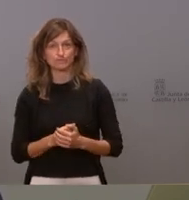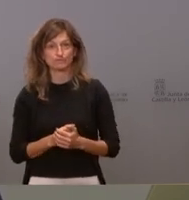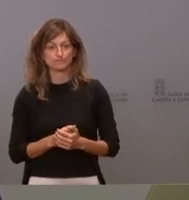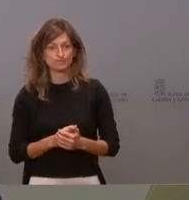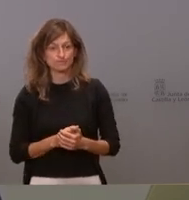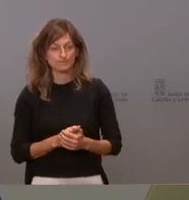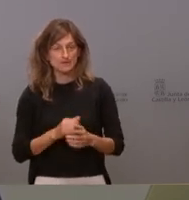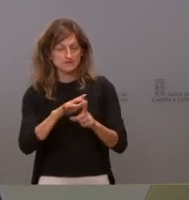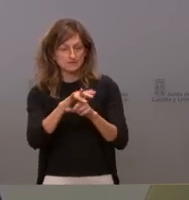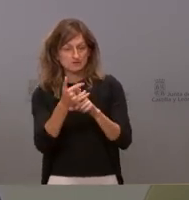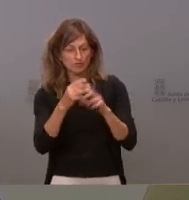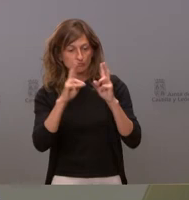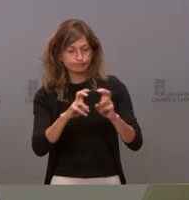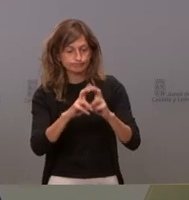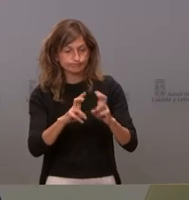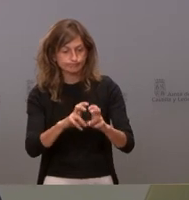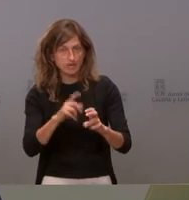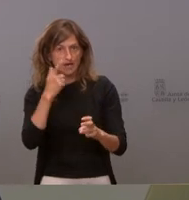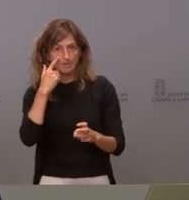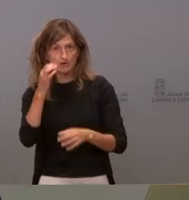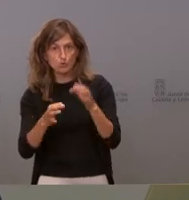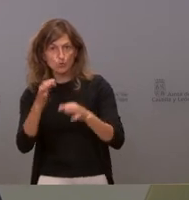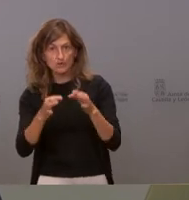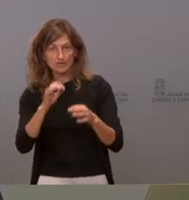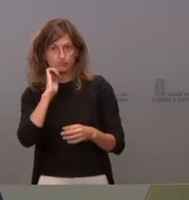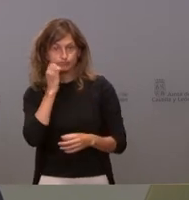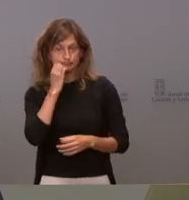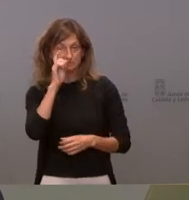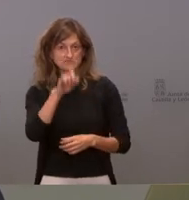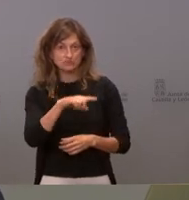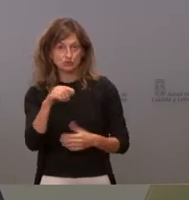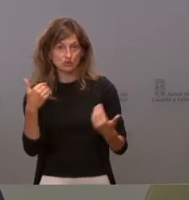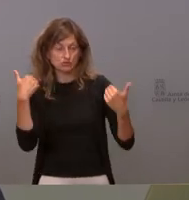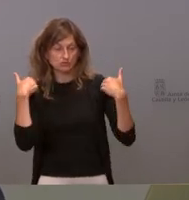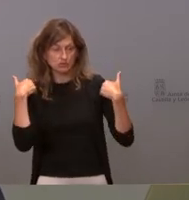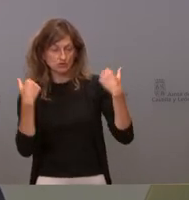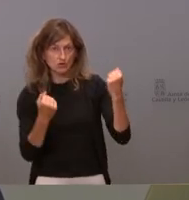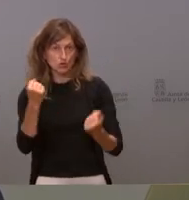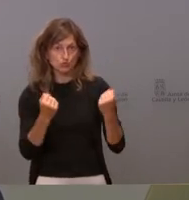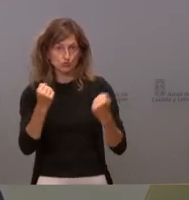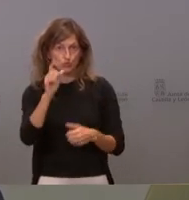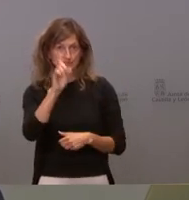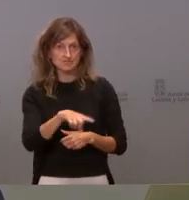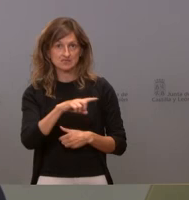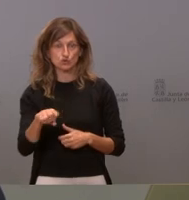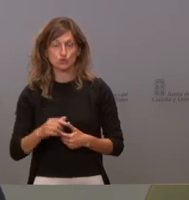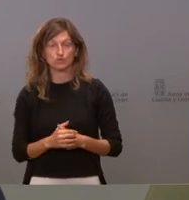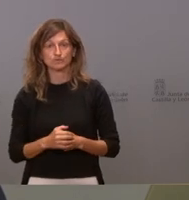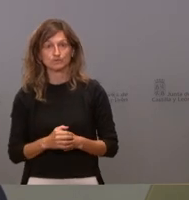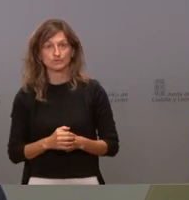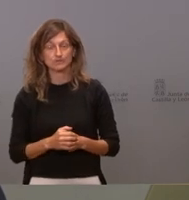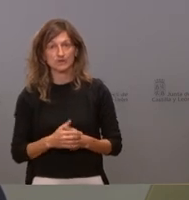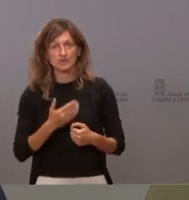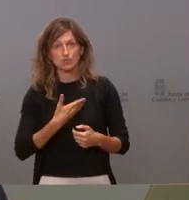examinarán las circunstancias y se examinarán jurídicamente la responsabilidad que tiene el conductor el seguro del